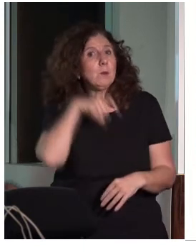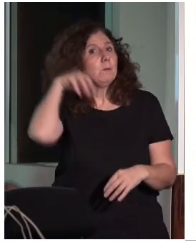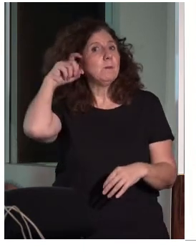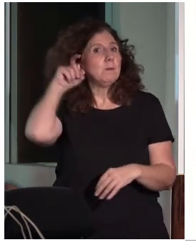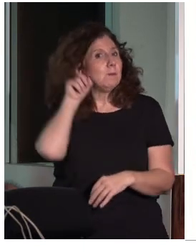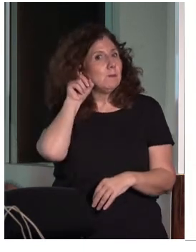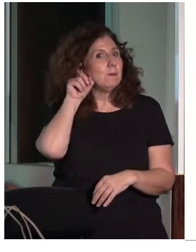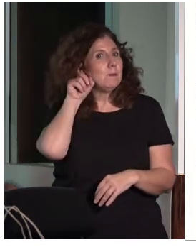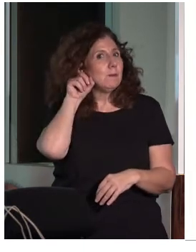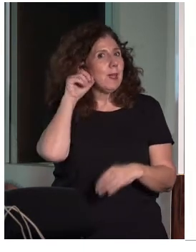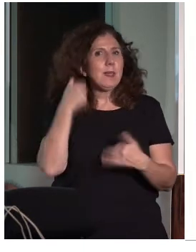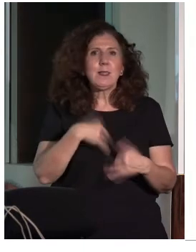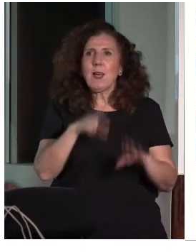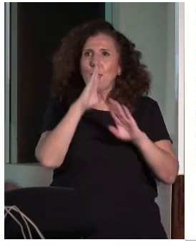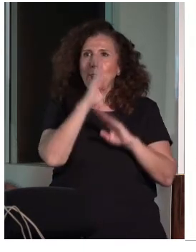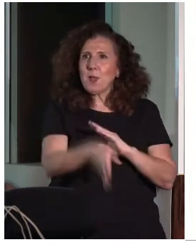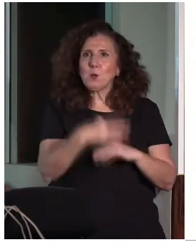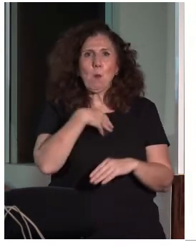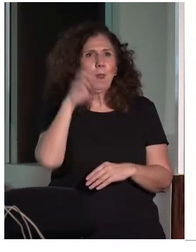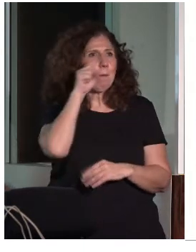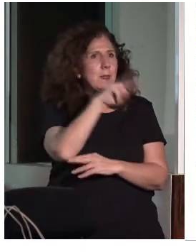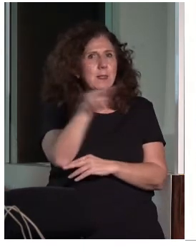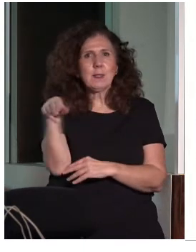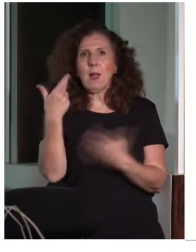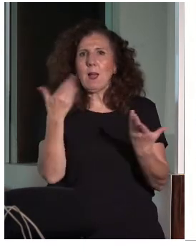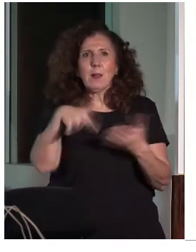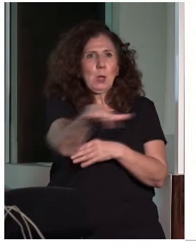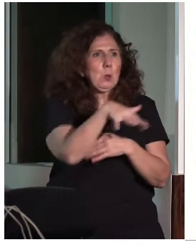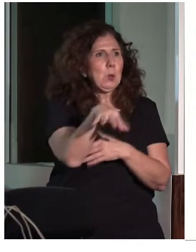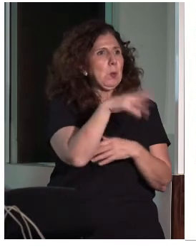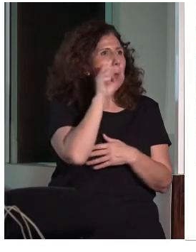centro, el entorno, el museo, la biblioteca.